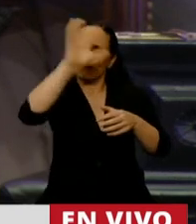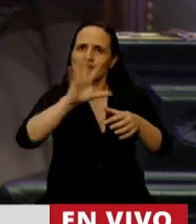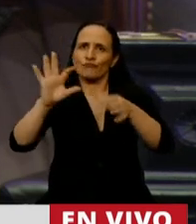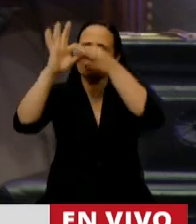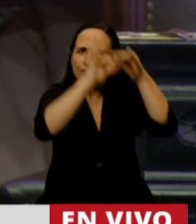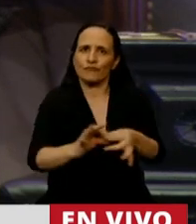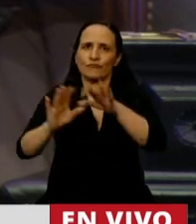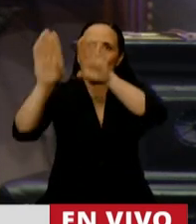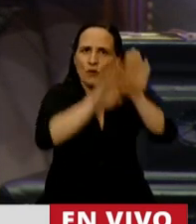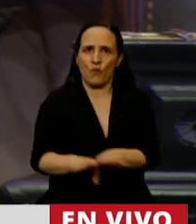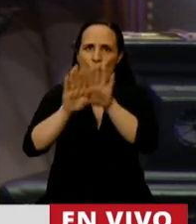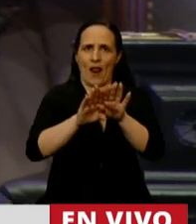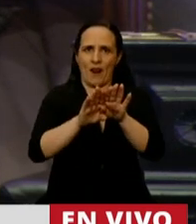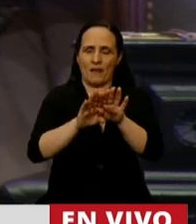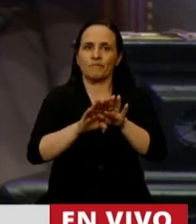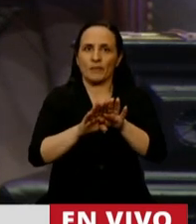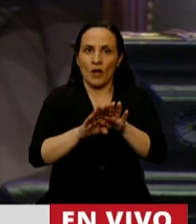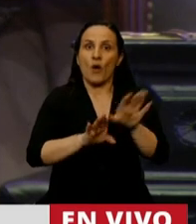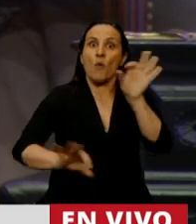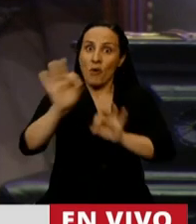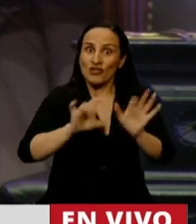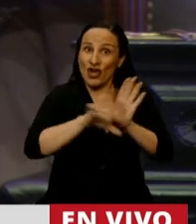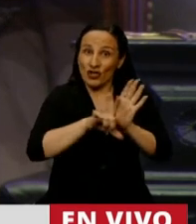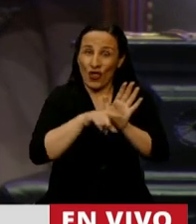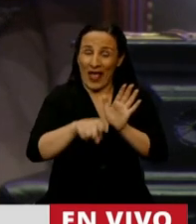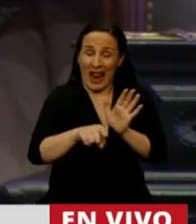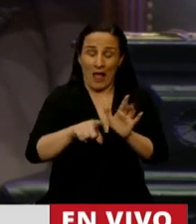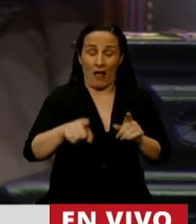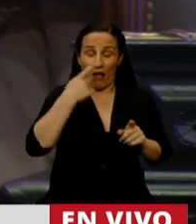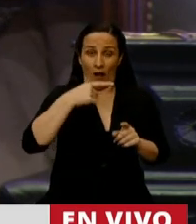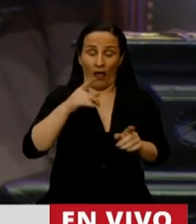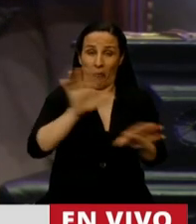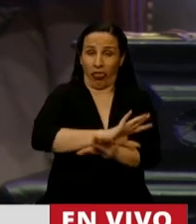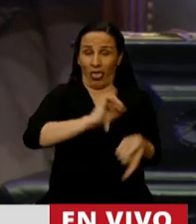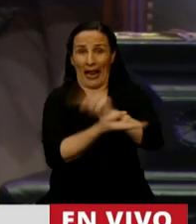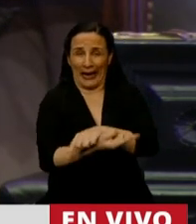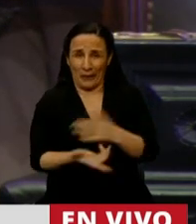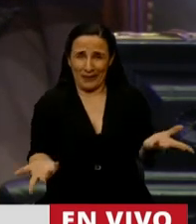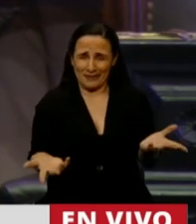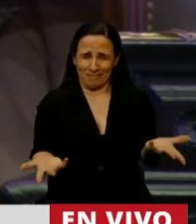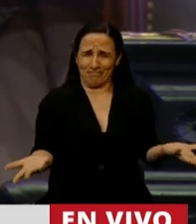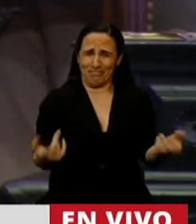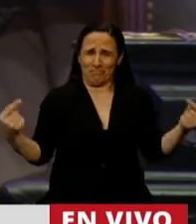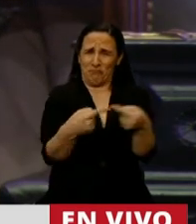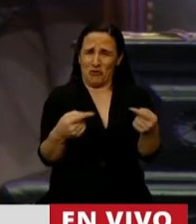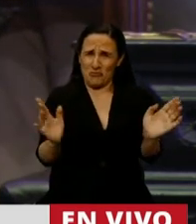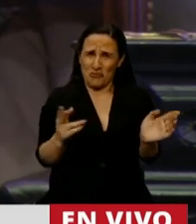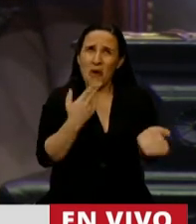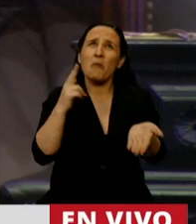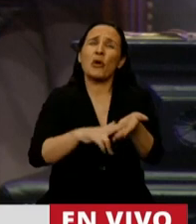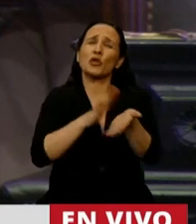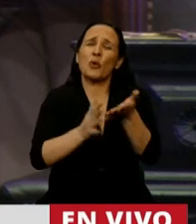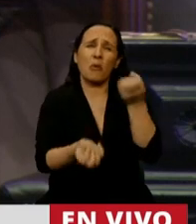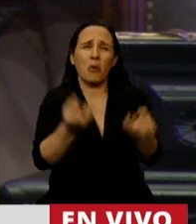este país, y este proyecto de ley va en el sentido totalmente opuesto, es incongruente, señor Presidente, estamos creando impuestos